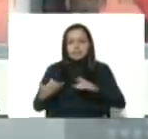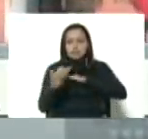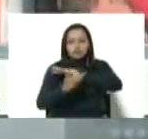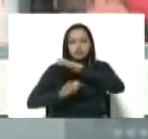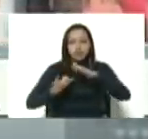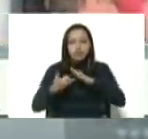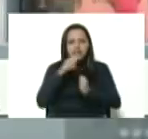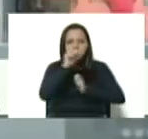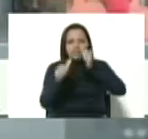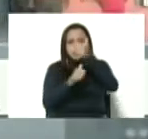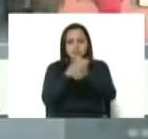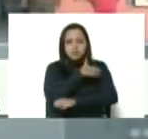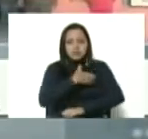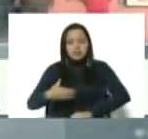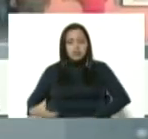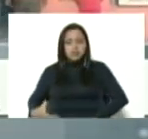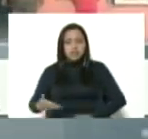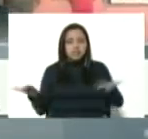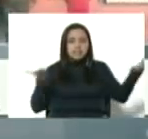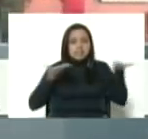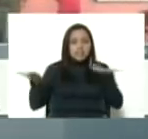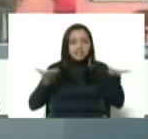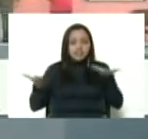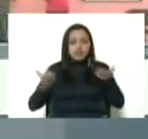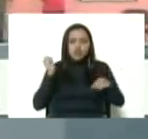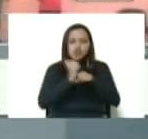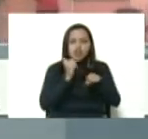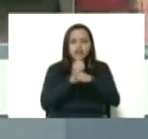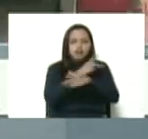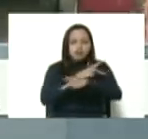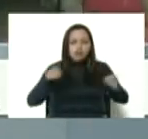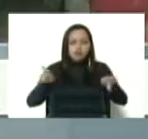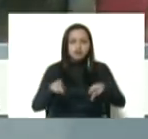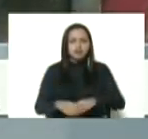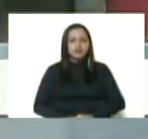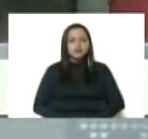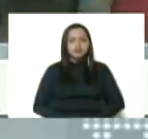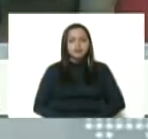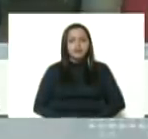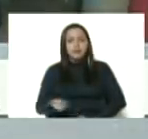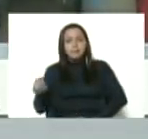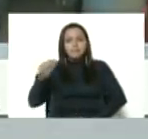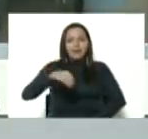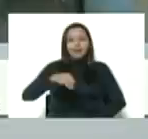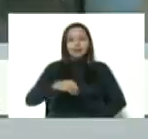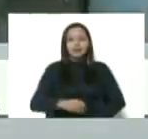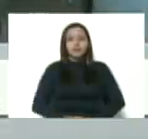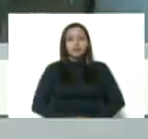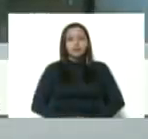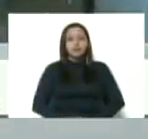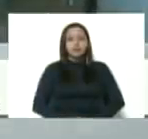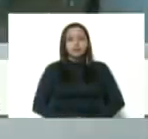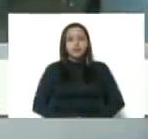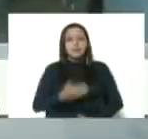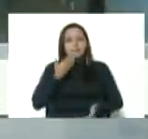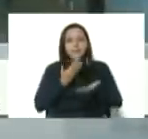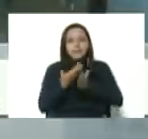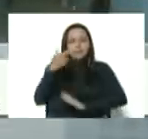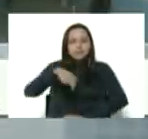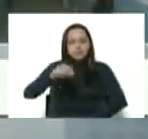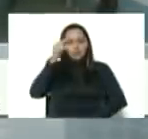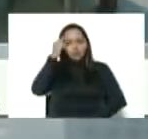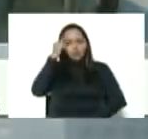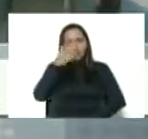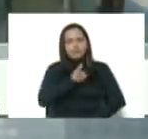vicepresidencias de servicios y obras públicas, además le voy a pedir el día de hoy al